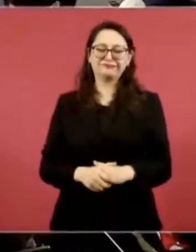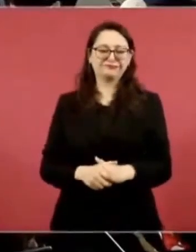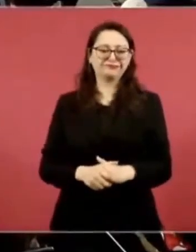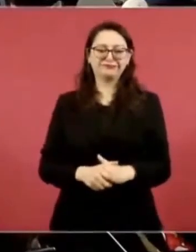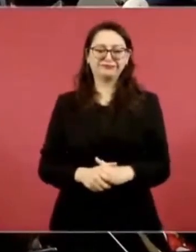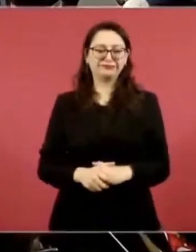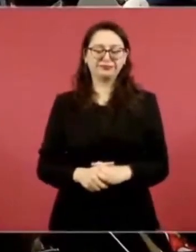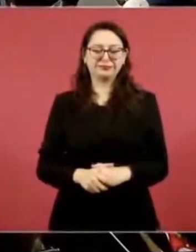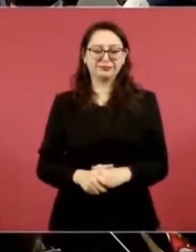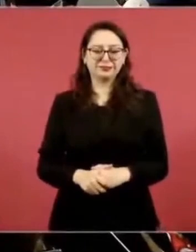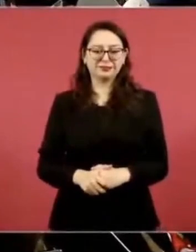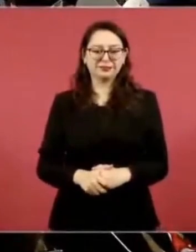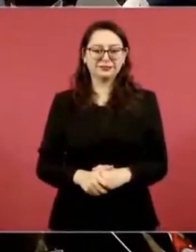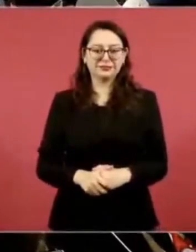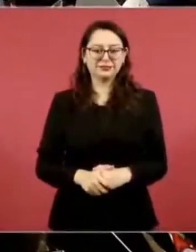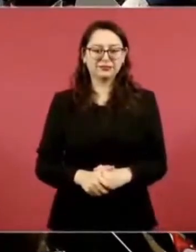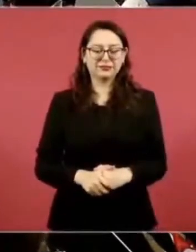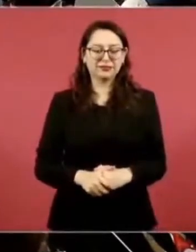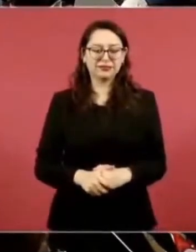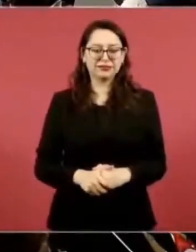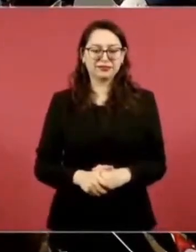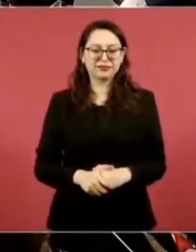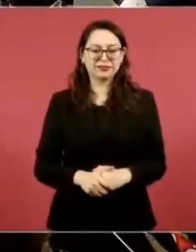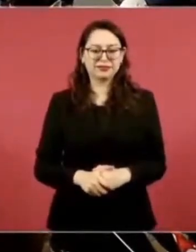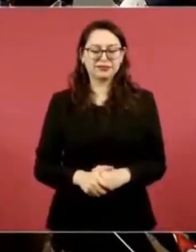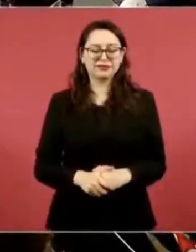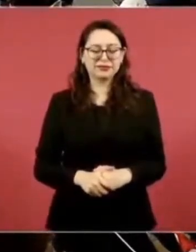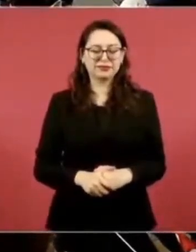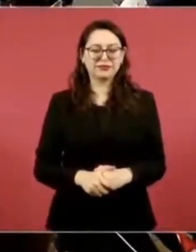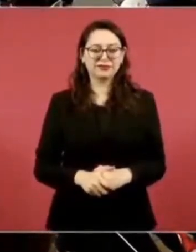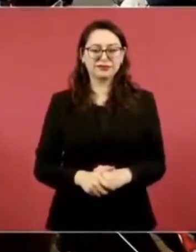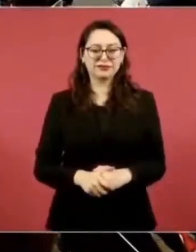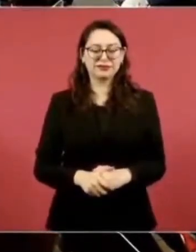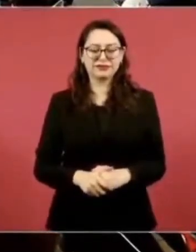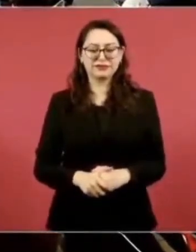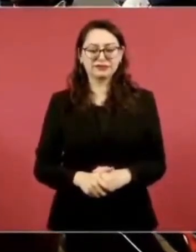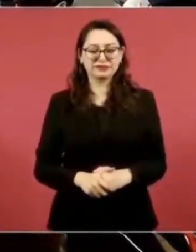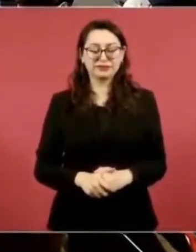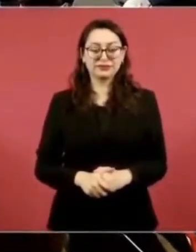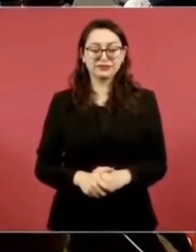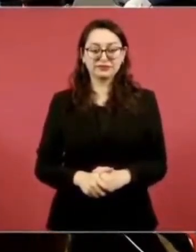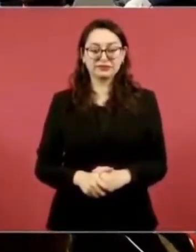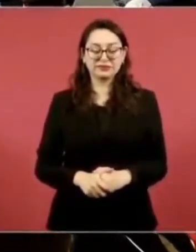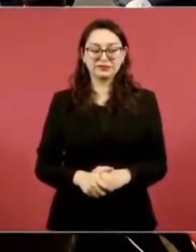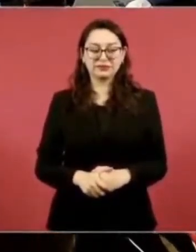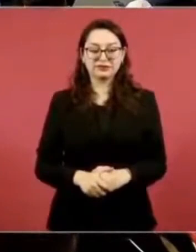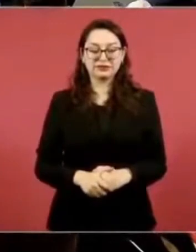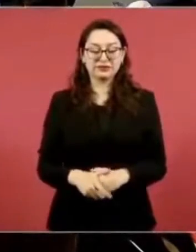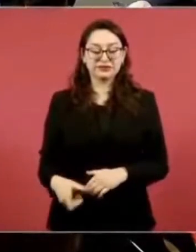una de las cosas que hay que lograr